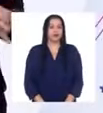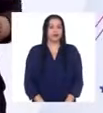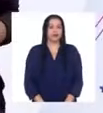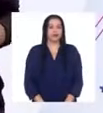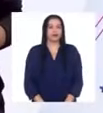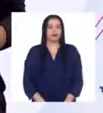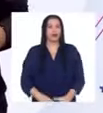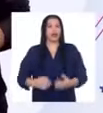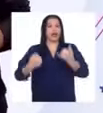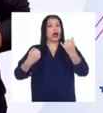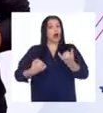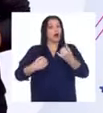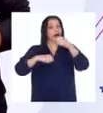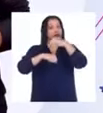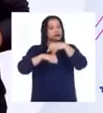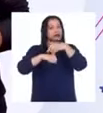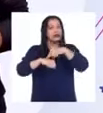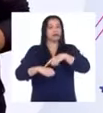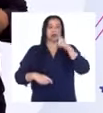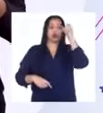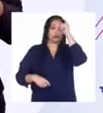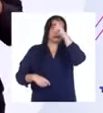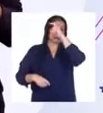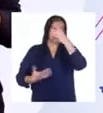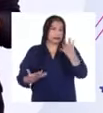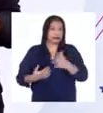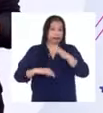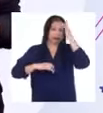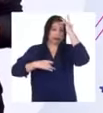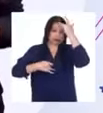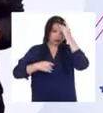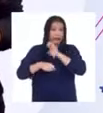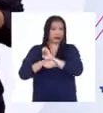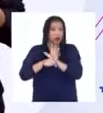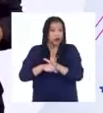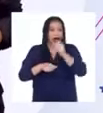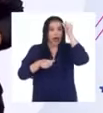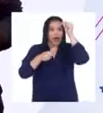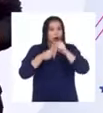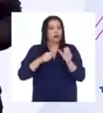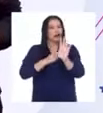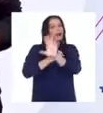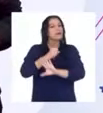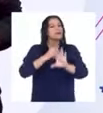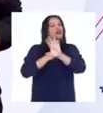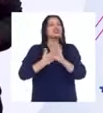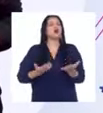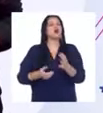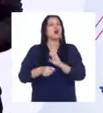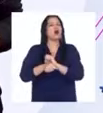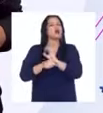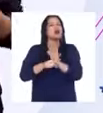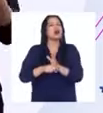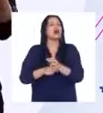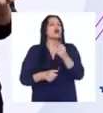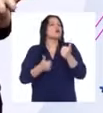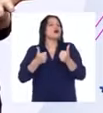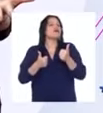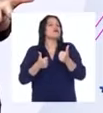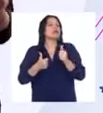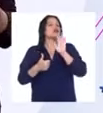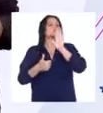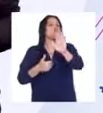En esta coyuntura de emergencia sanitaria, recuerda siempre que la protección contra este virus está literalmente